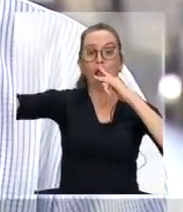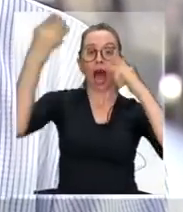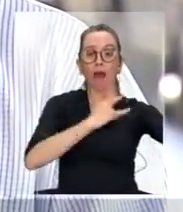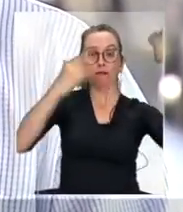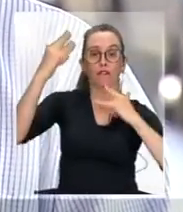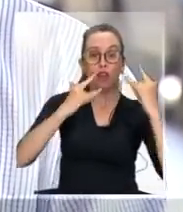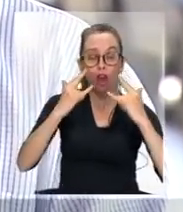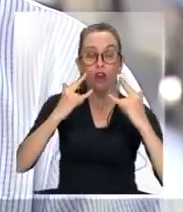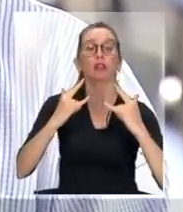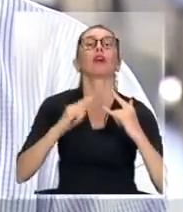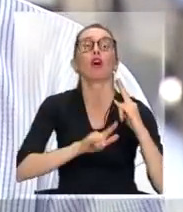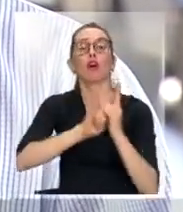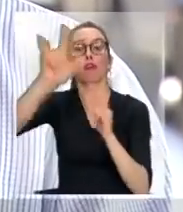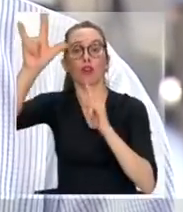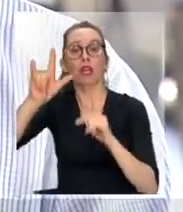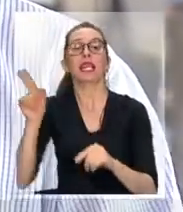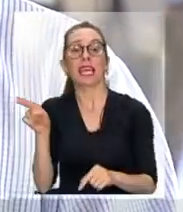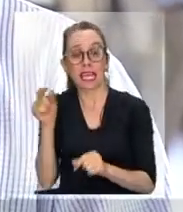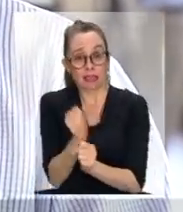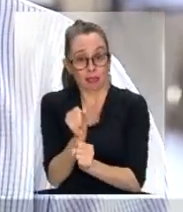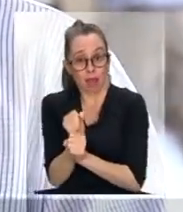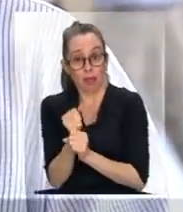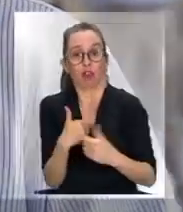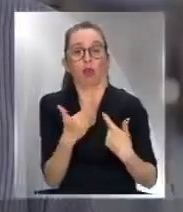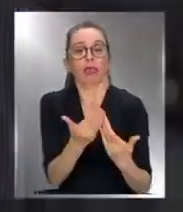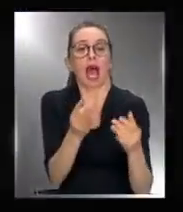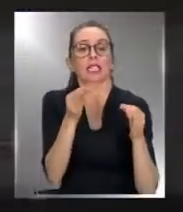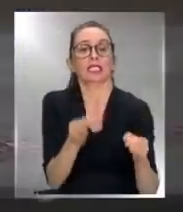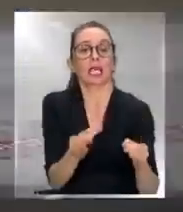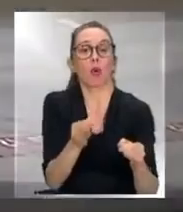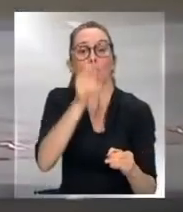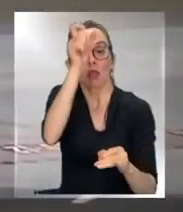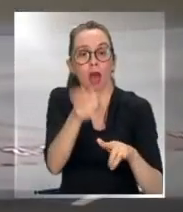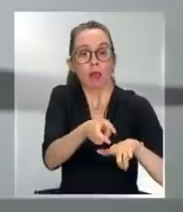al pasajero un vuelo seguro, eficaz y eficiente.